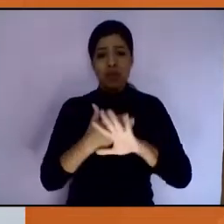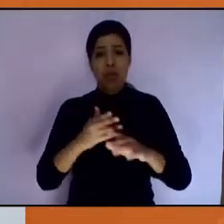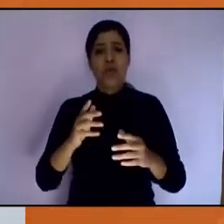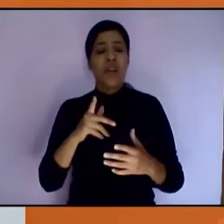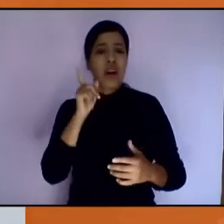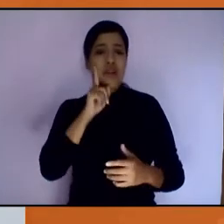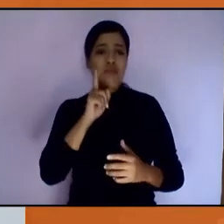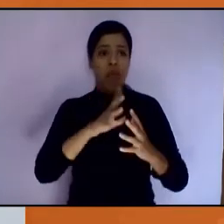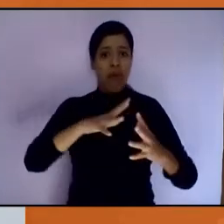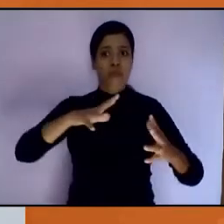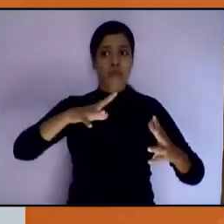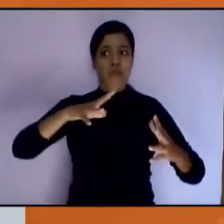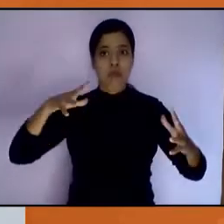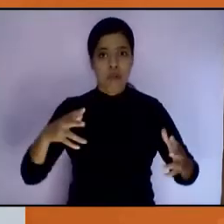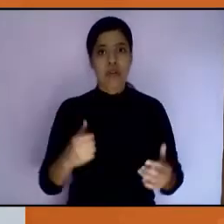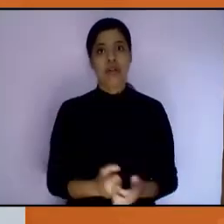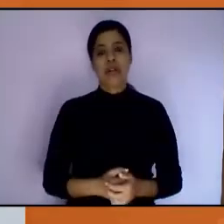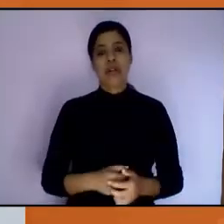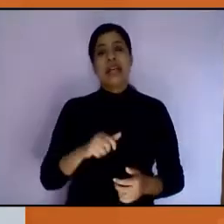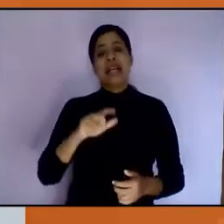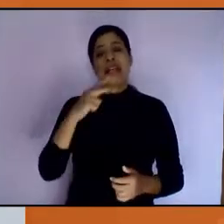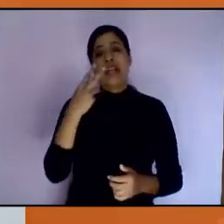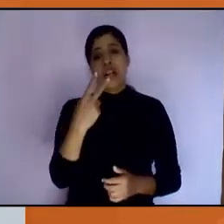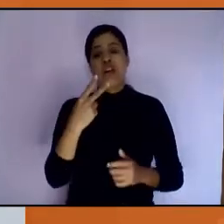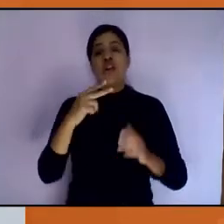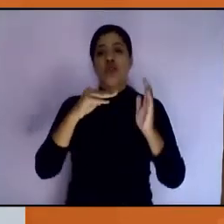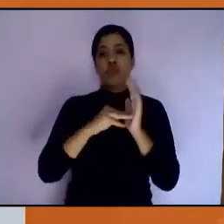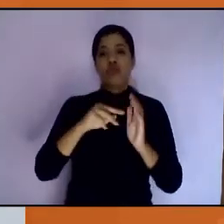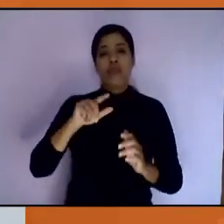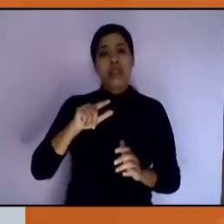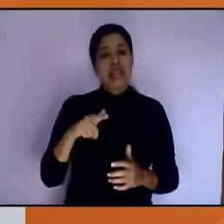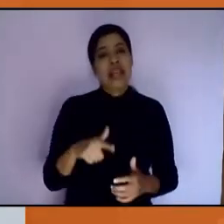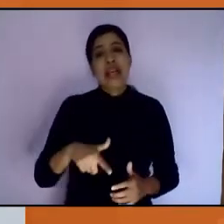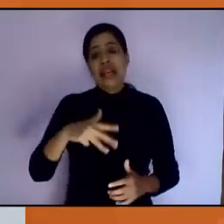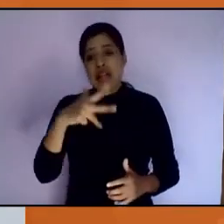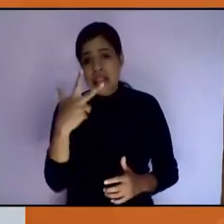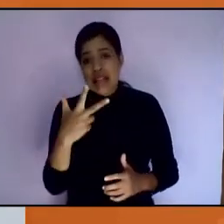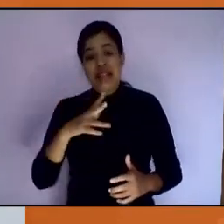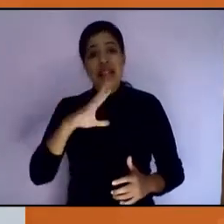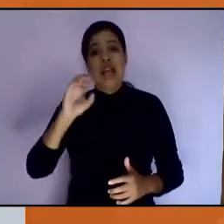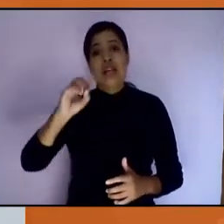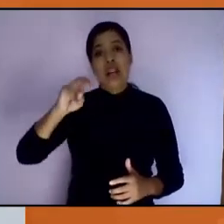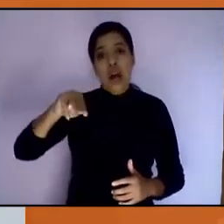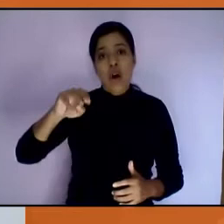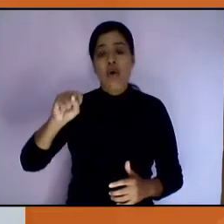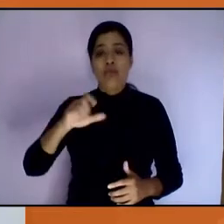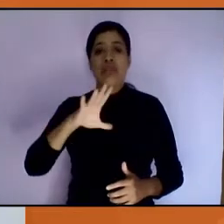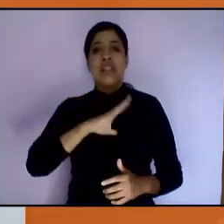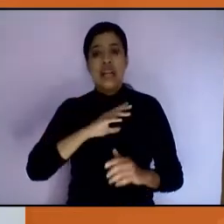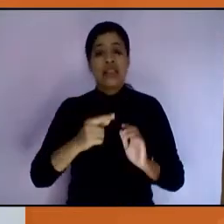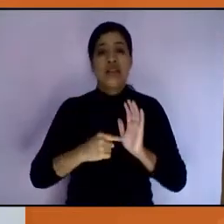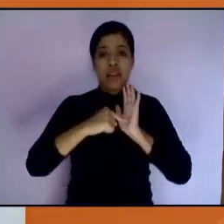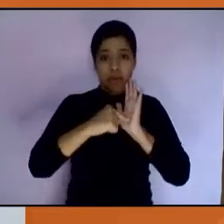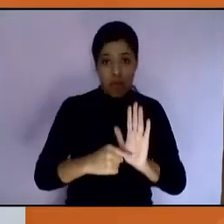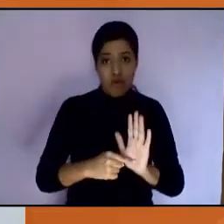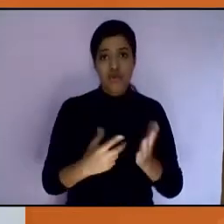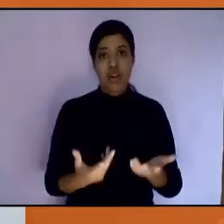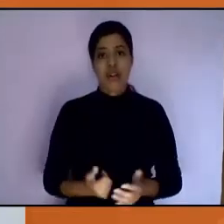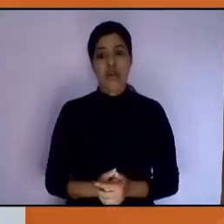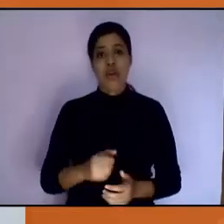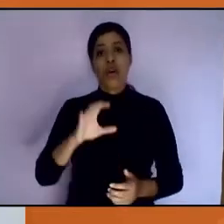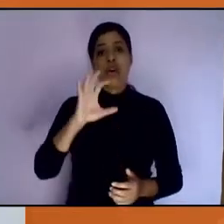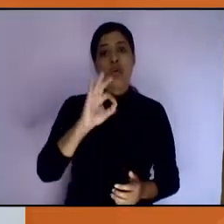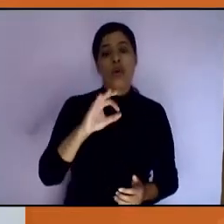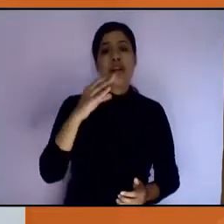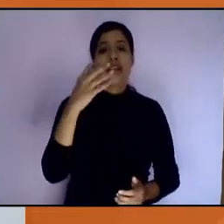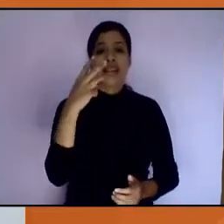declarada como pandemia en el 2013 por parte de la OMS. A nivel nacional, a mayo de este año, se han acumulado 43